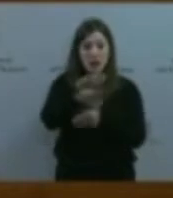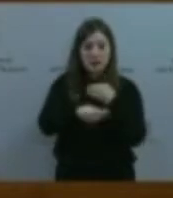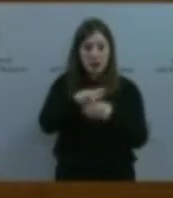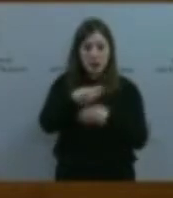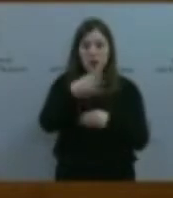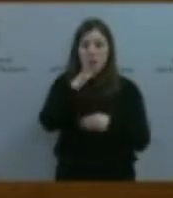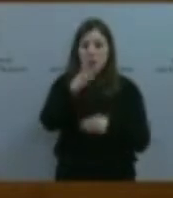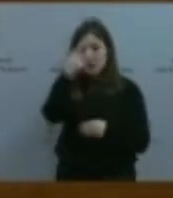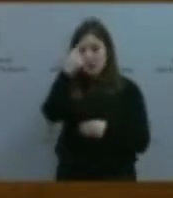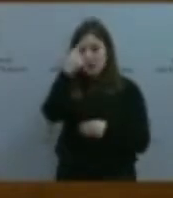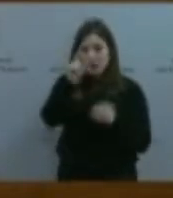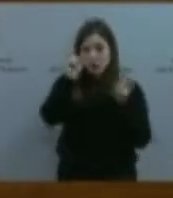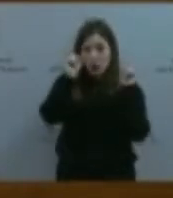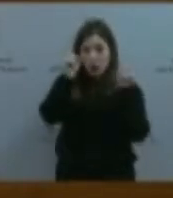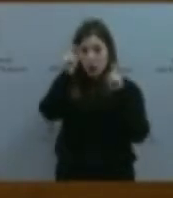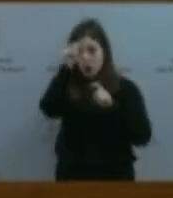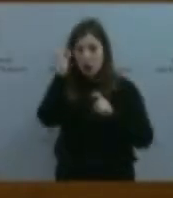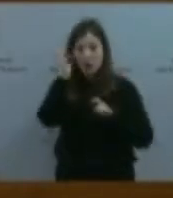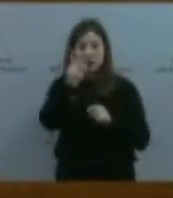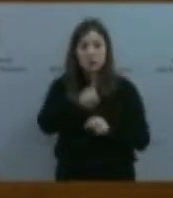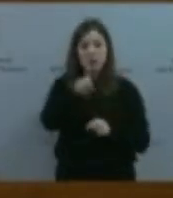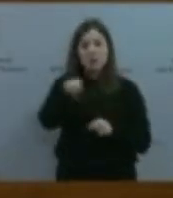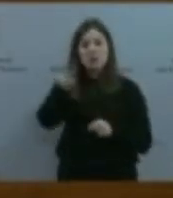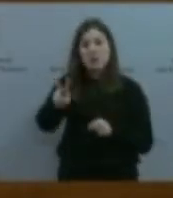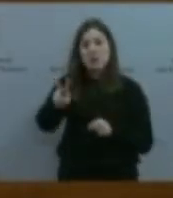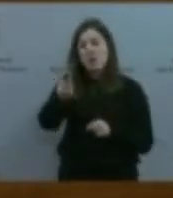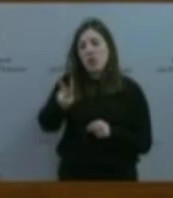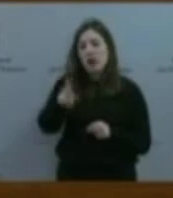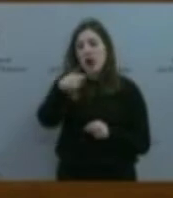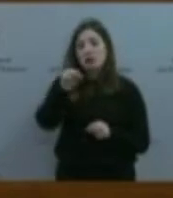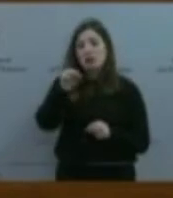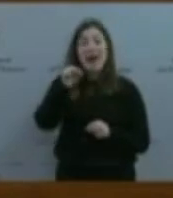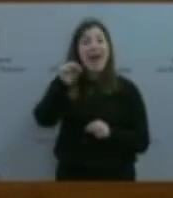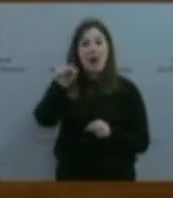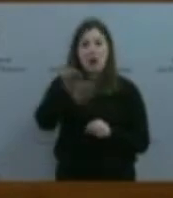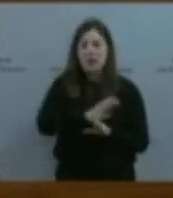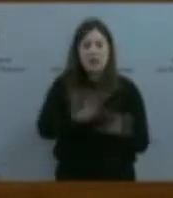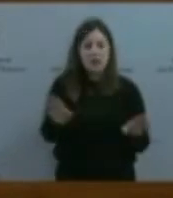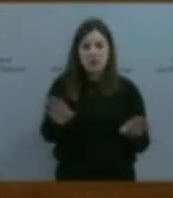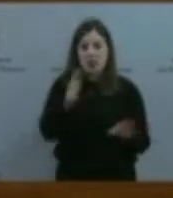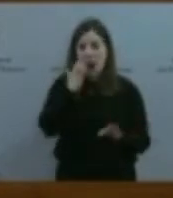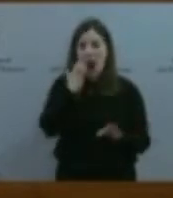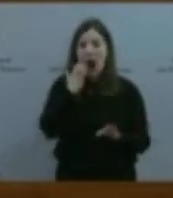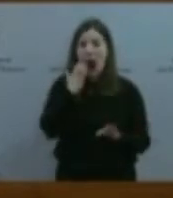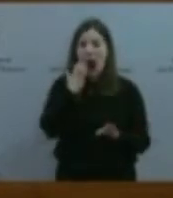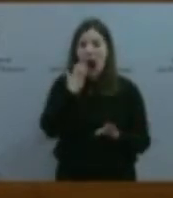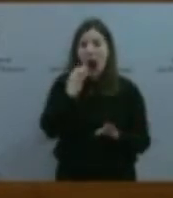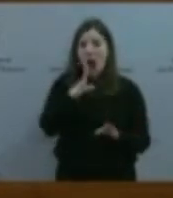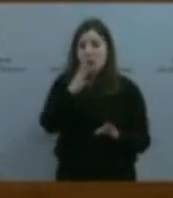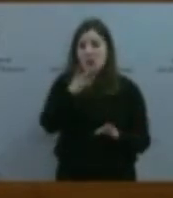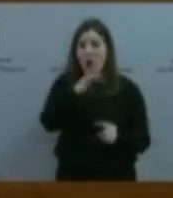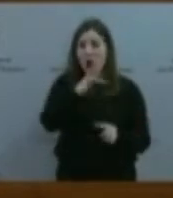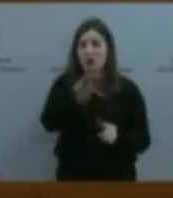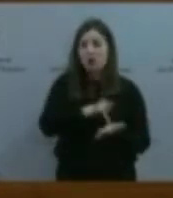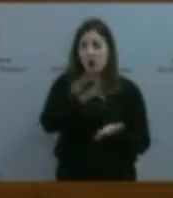de primaria como de secundaria, son auténticos héroes y heroínas. Y, por tanto, nos toca ahora demostrar que estamos de su lado, que valoramos